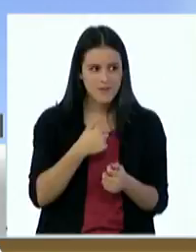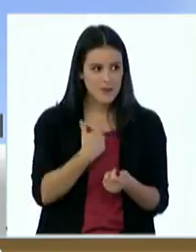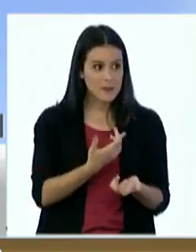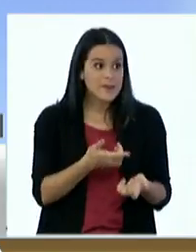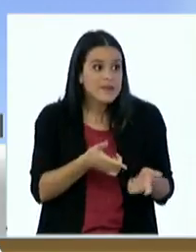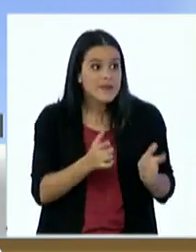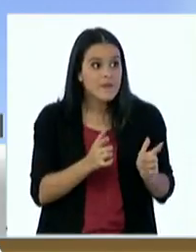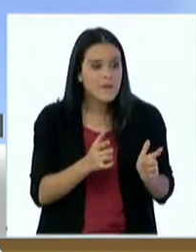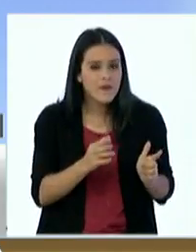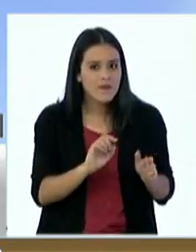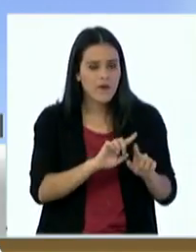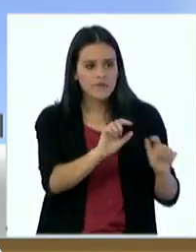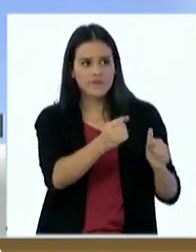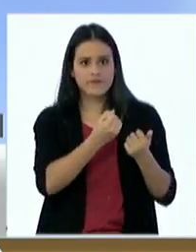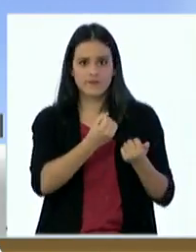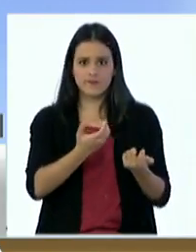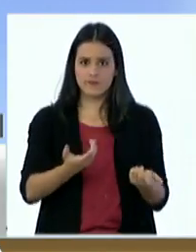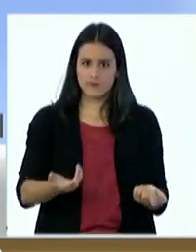cumplo con los requisitos